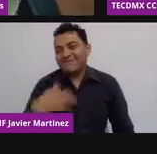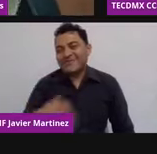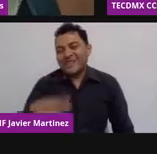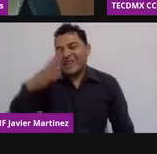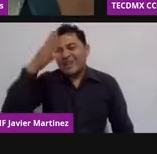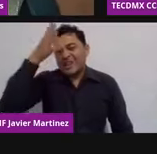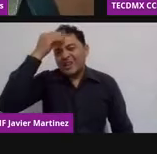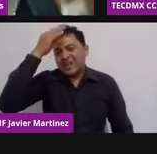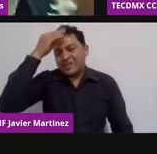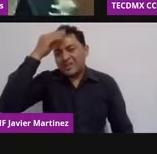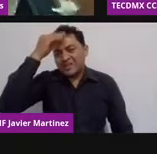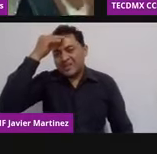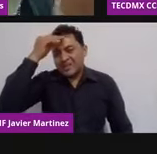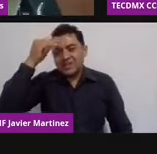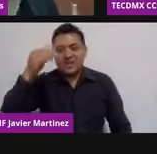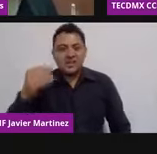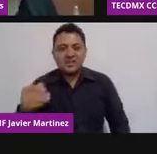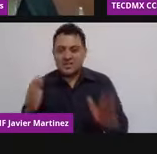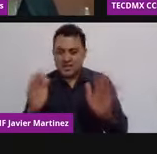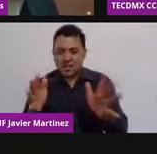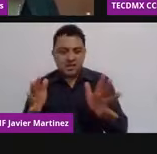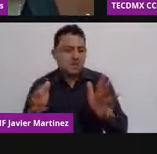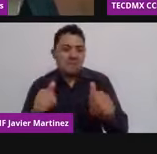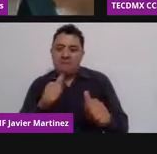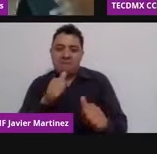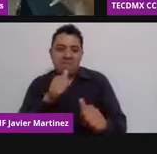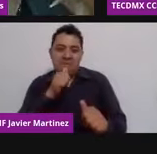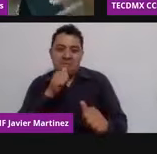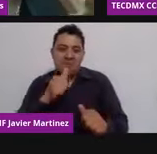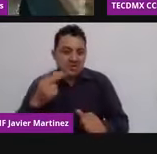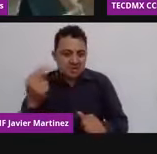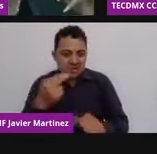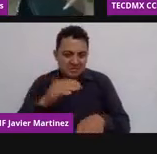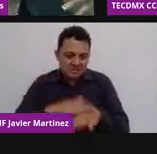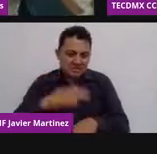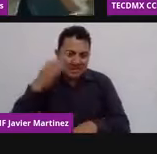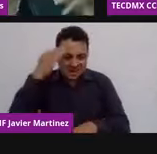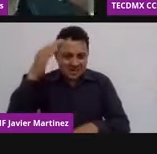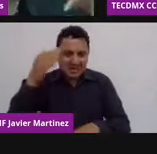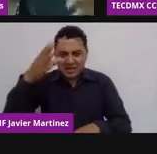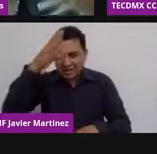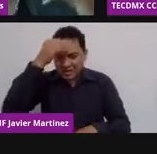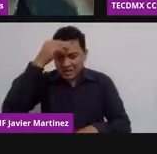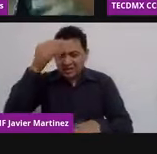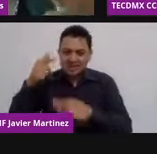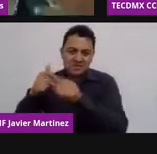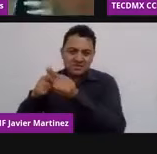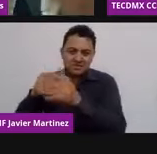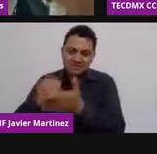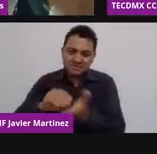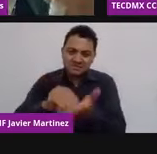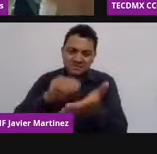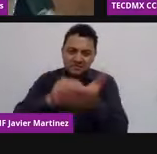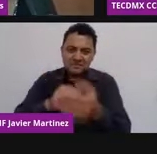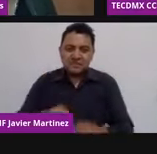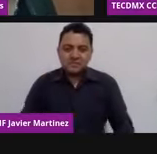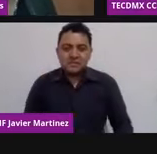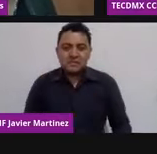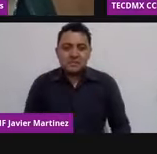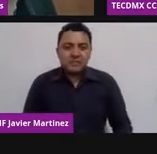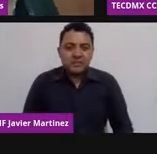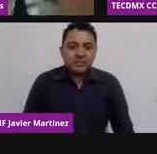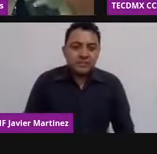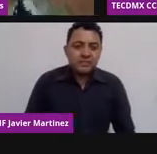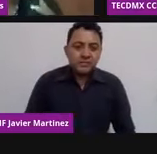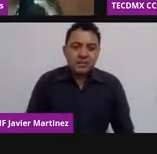que de verdad contigo van a ser dos horas no hay más porque estamos todos ¿no? en entera este en completo